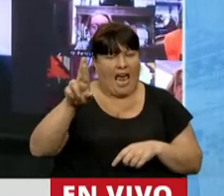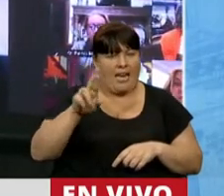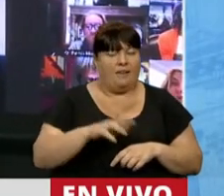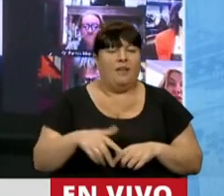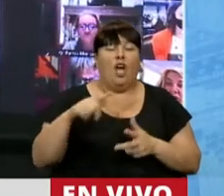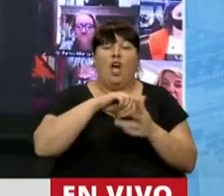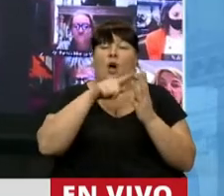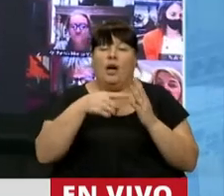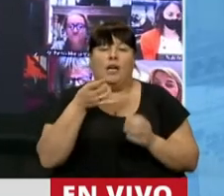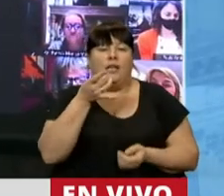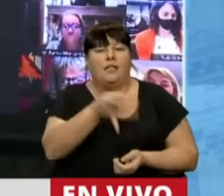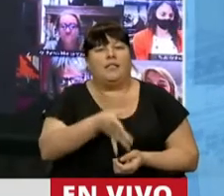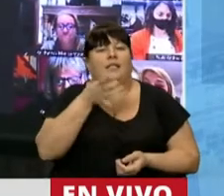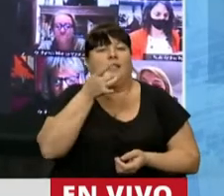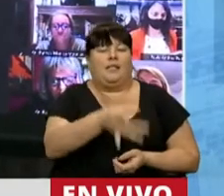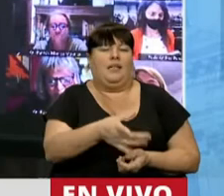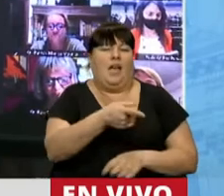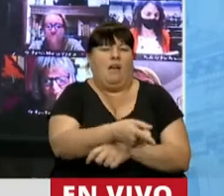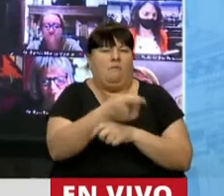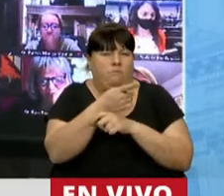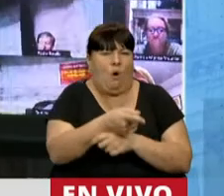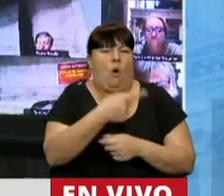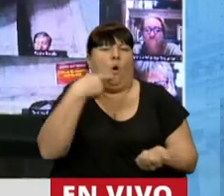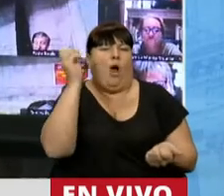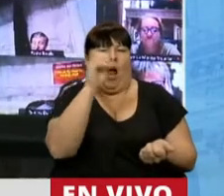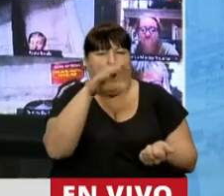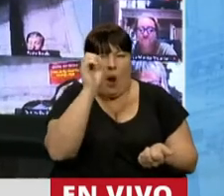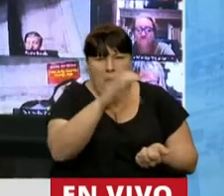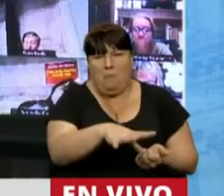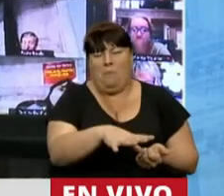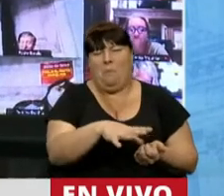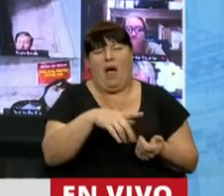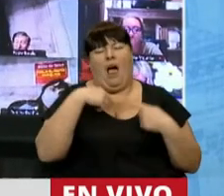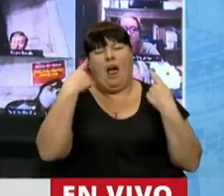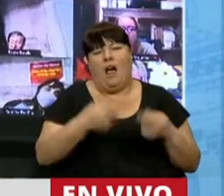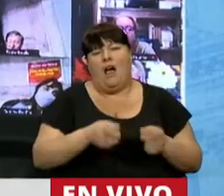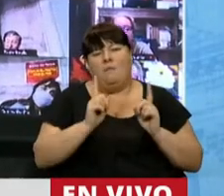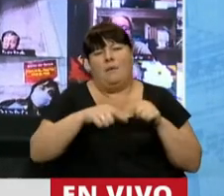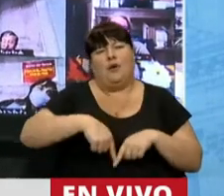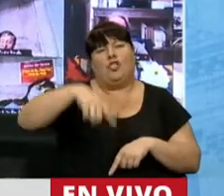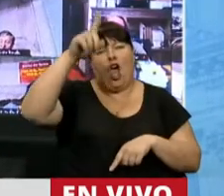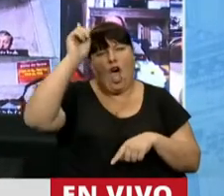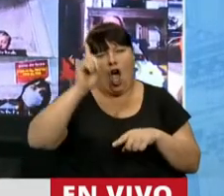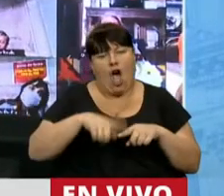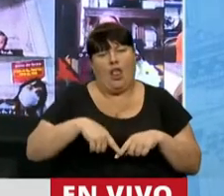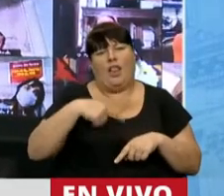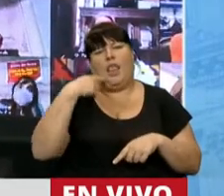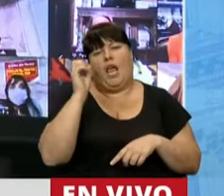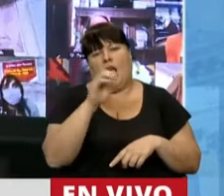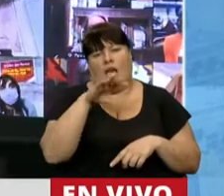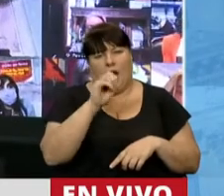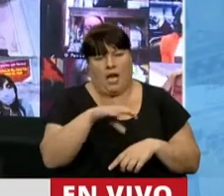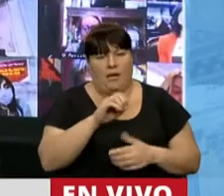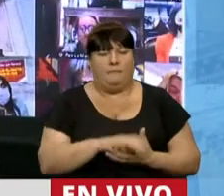fueron hostigados, insultados, agredidos sistemáticamente a lo